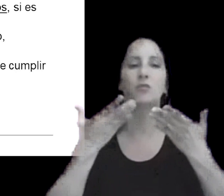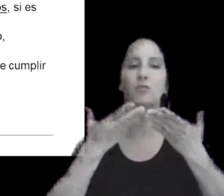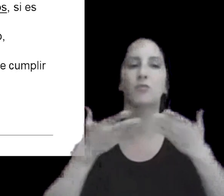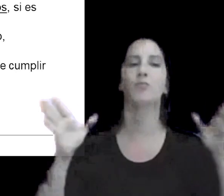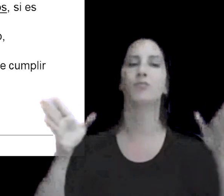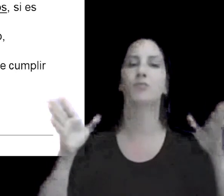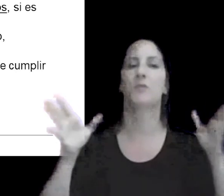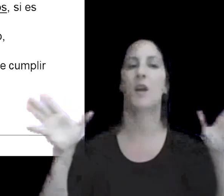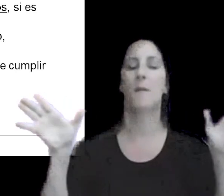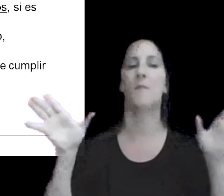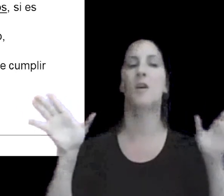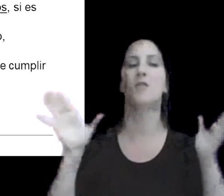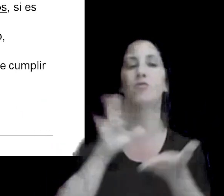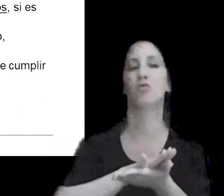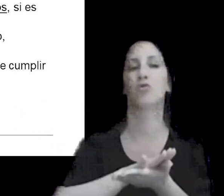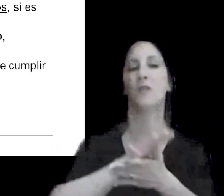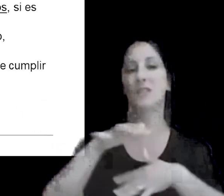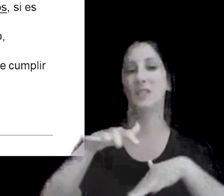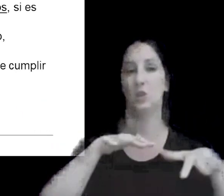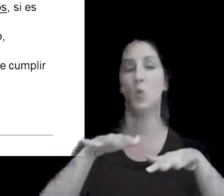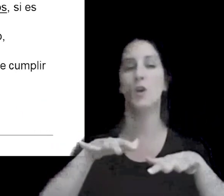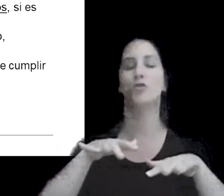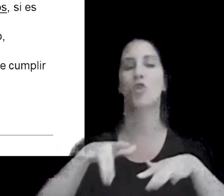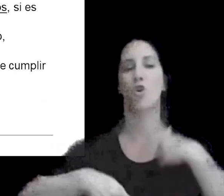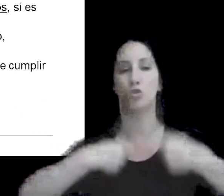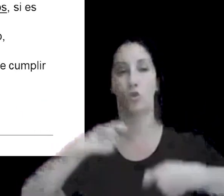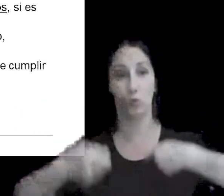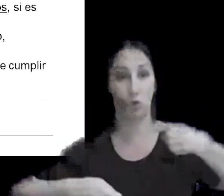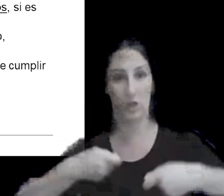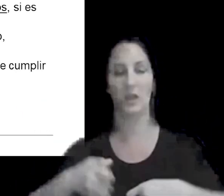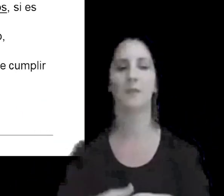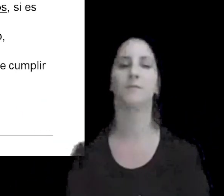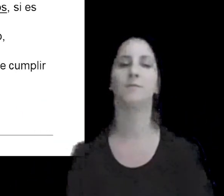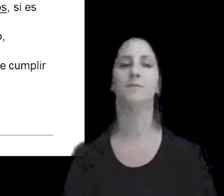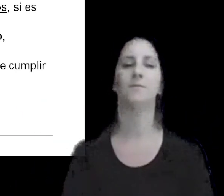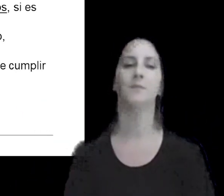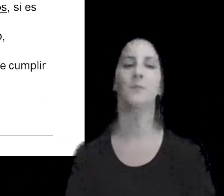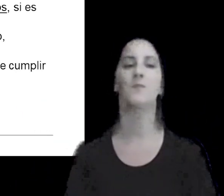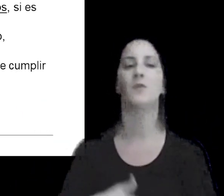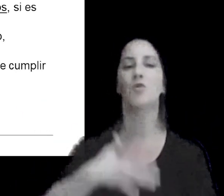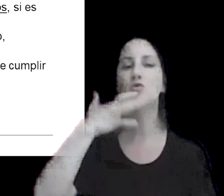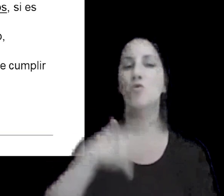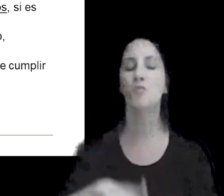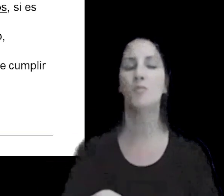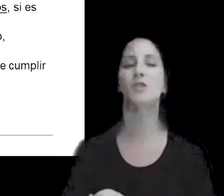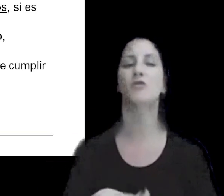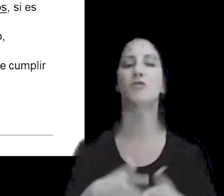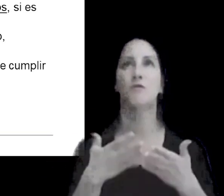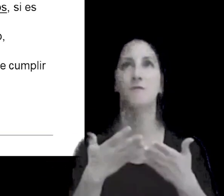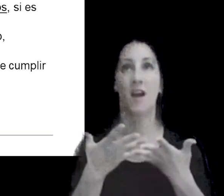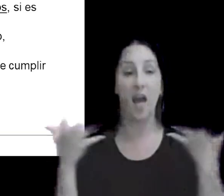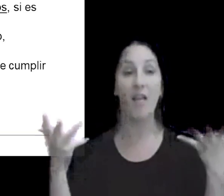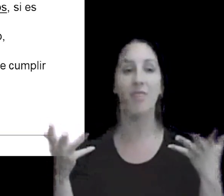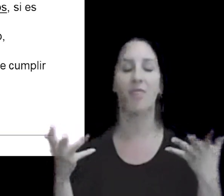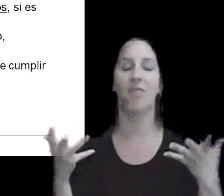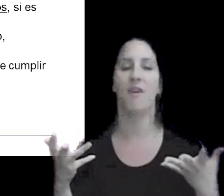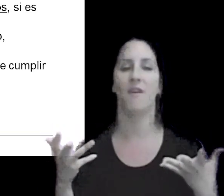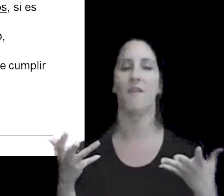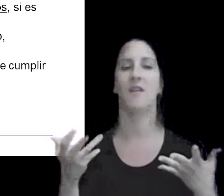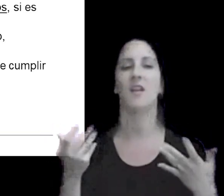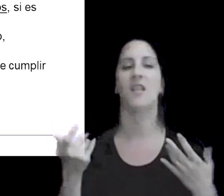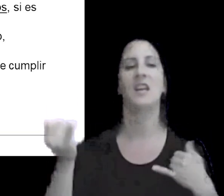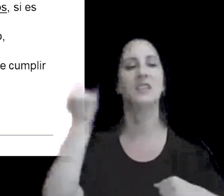amplia respecto a las circunstancias del contribuyente una comprensión amplia de las